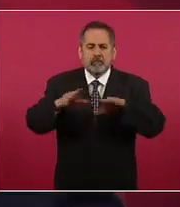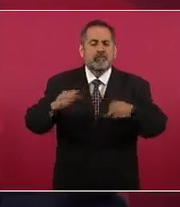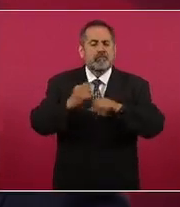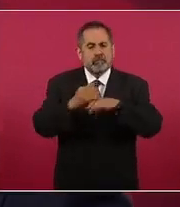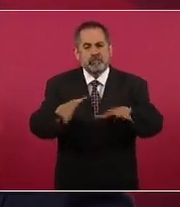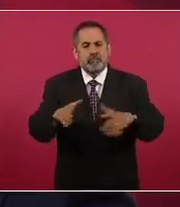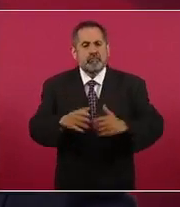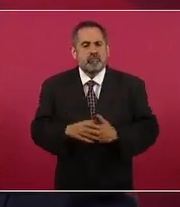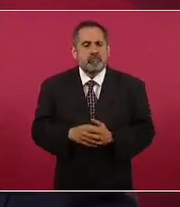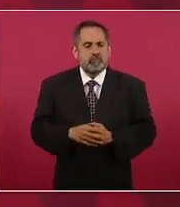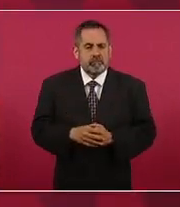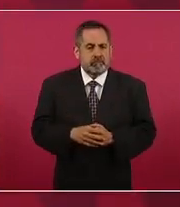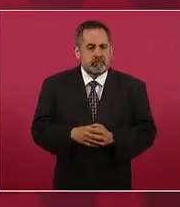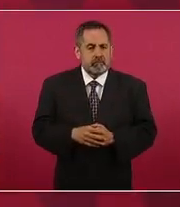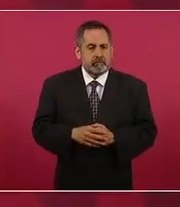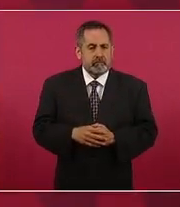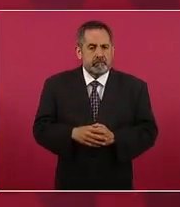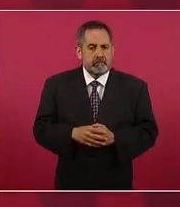aclarar